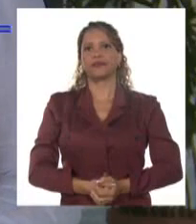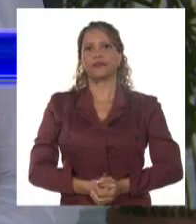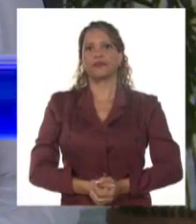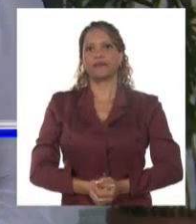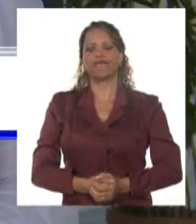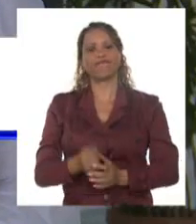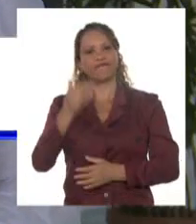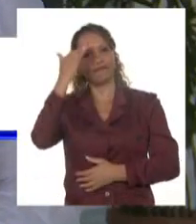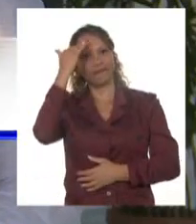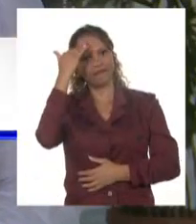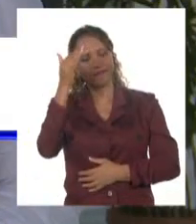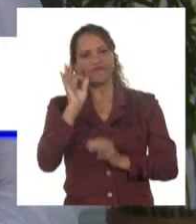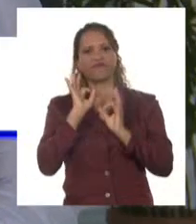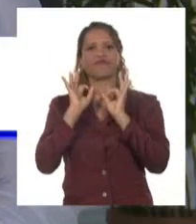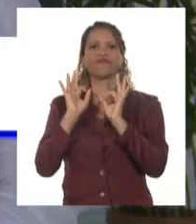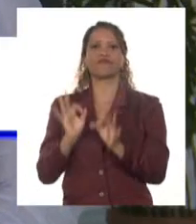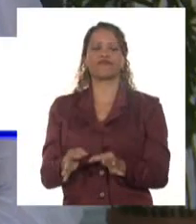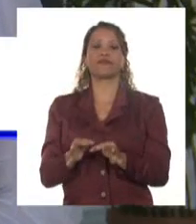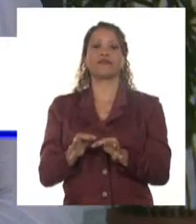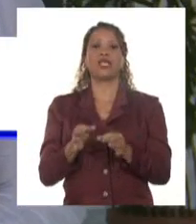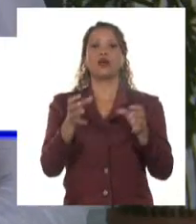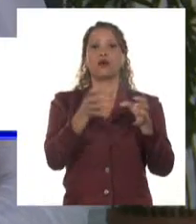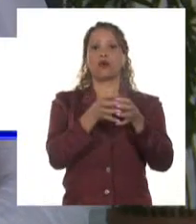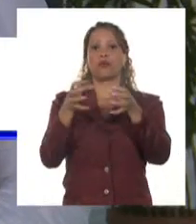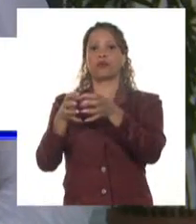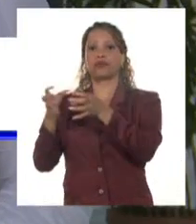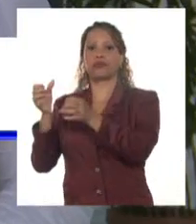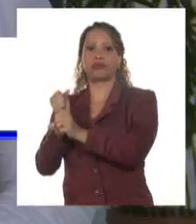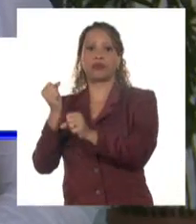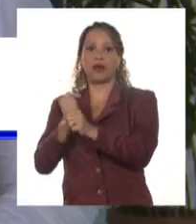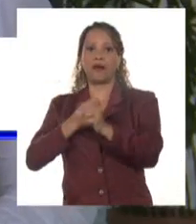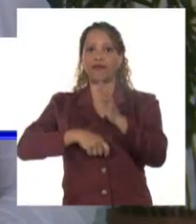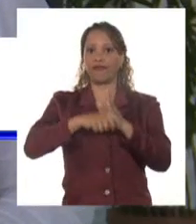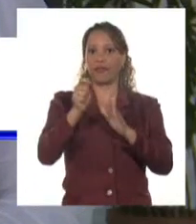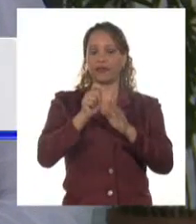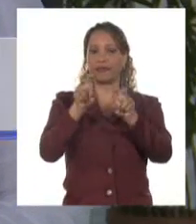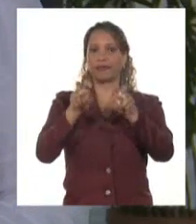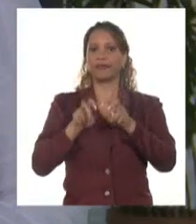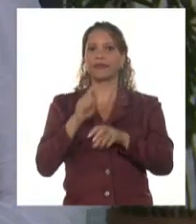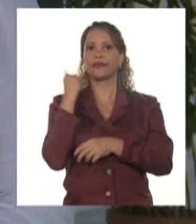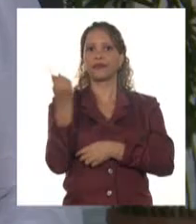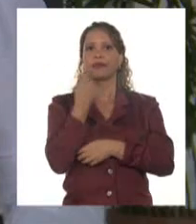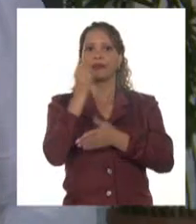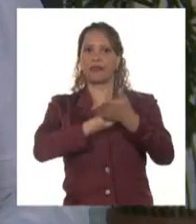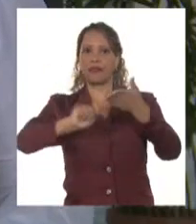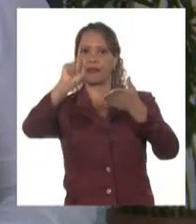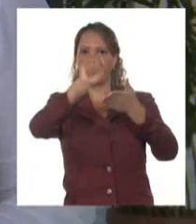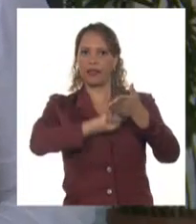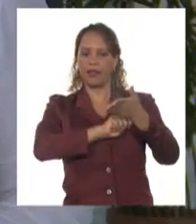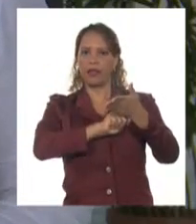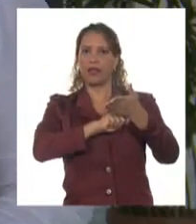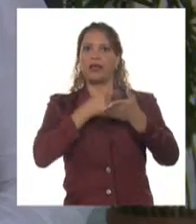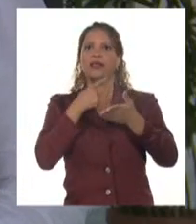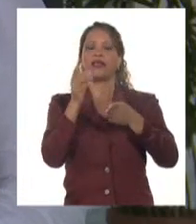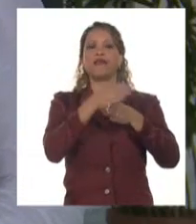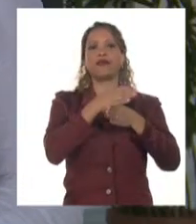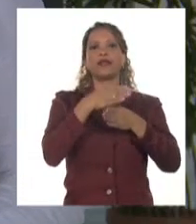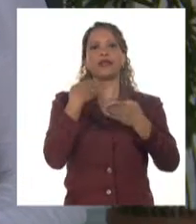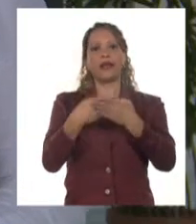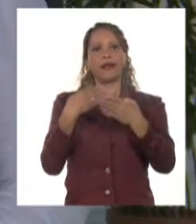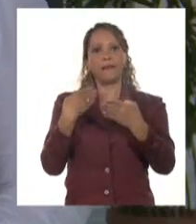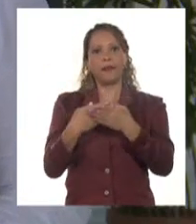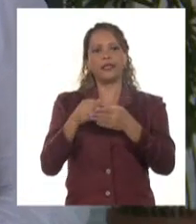Gracias. Efectivamente, las comisiones de trabajo permanentes de la Asamblea Nacional del Poder Popular, de órganos locales,